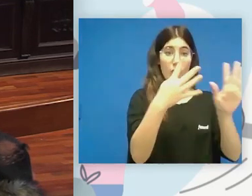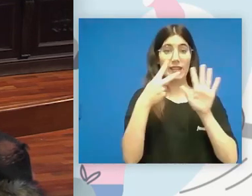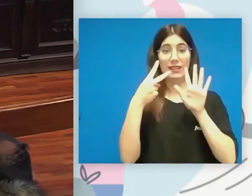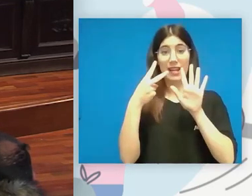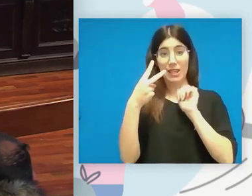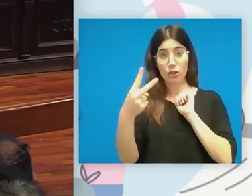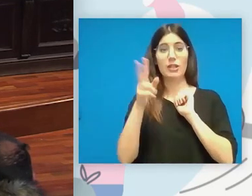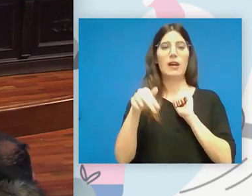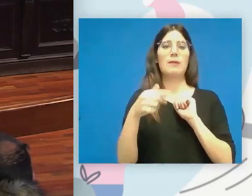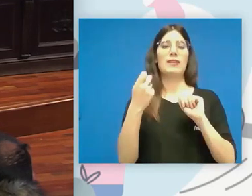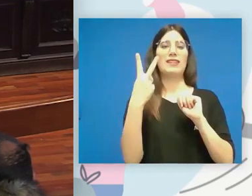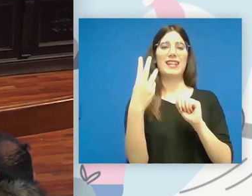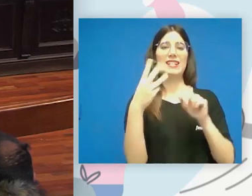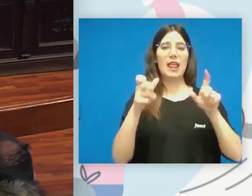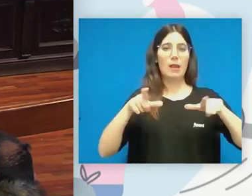paralímpicos.